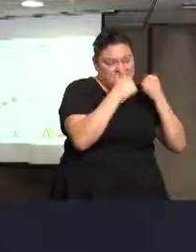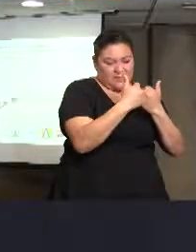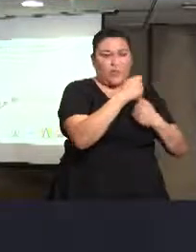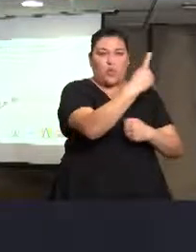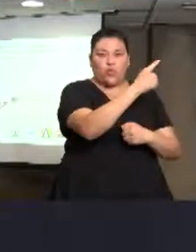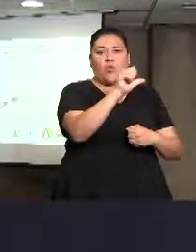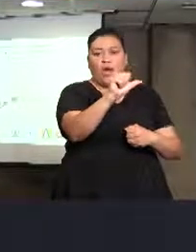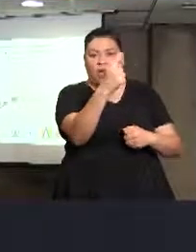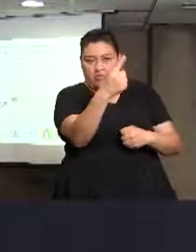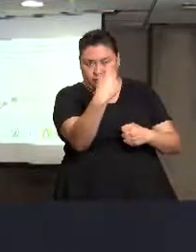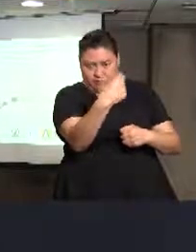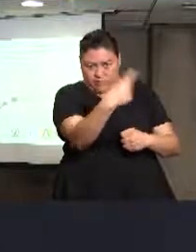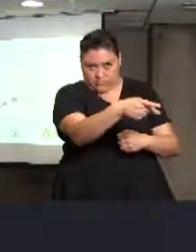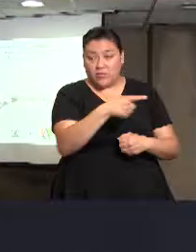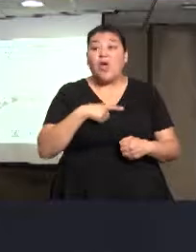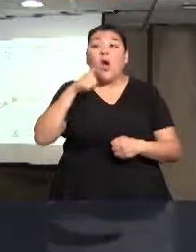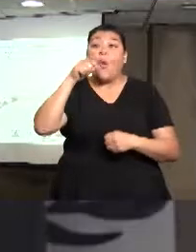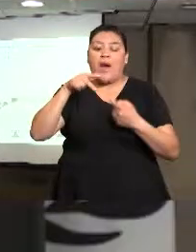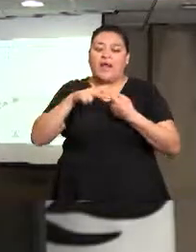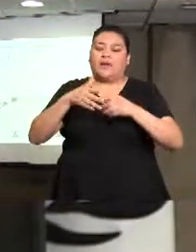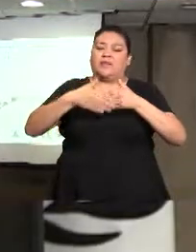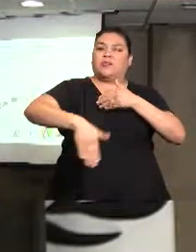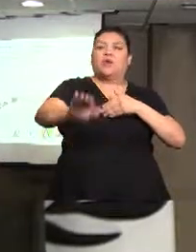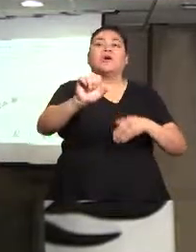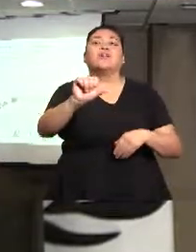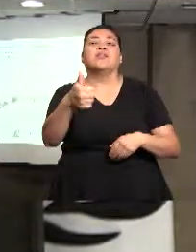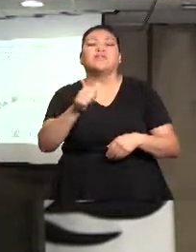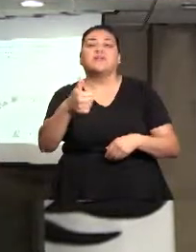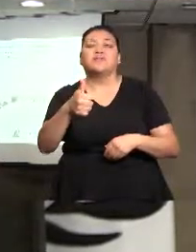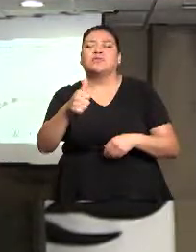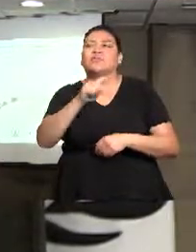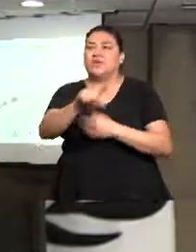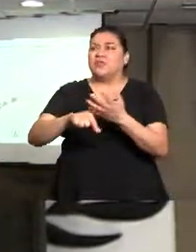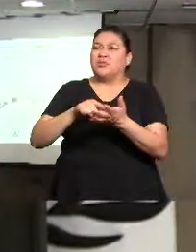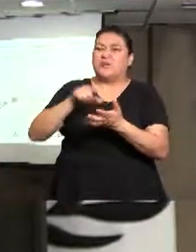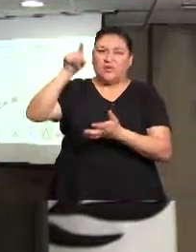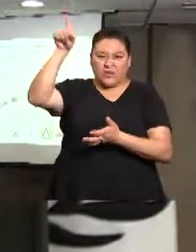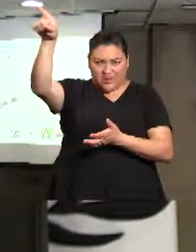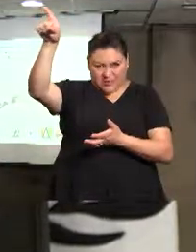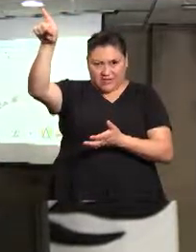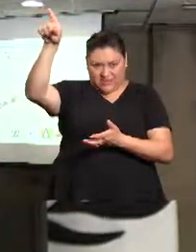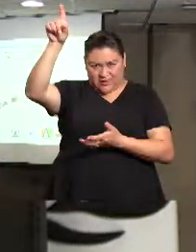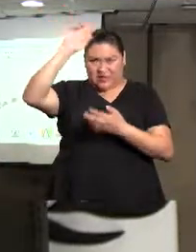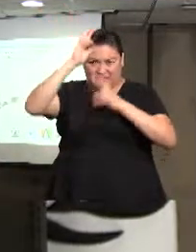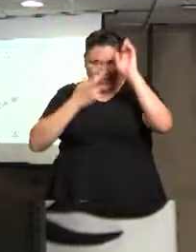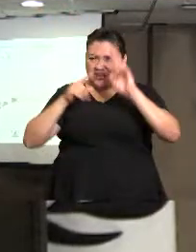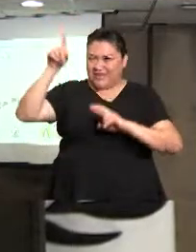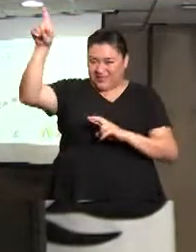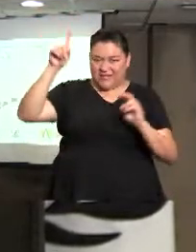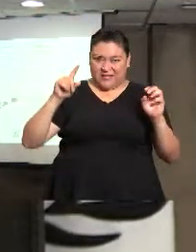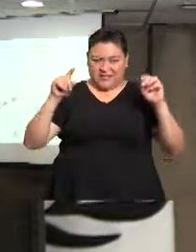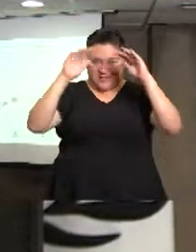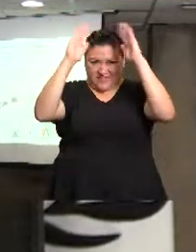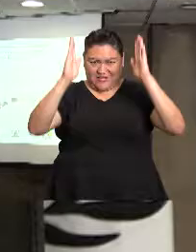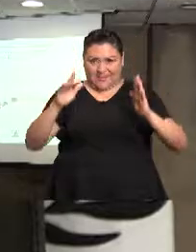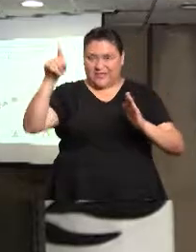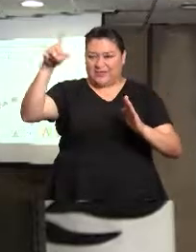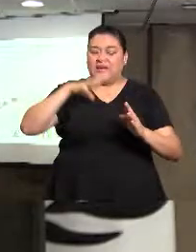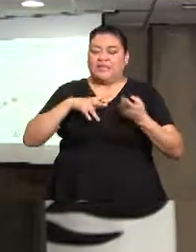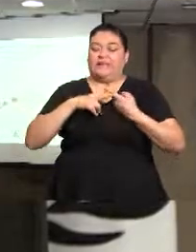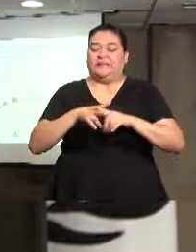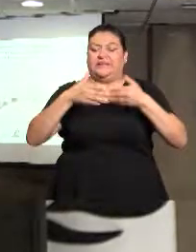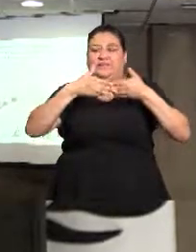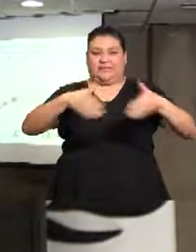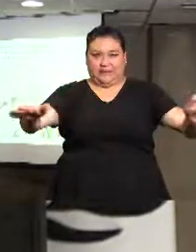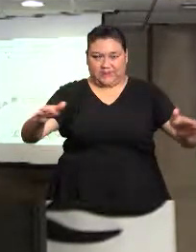a partir de mañana, mañana a las 11 de la mañana, estaremos en el Monumento a la Revolución, lanzando la jornada, dando el banderazo.